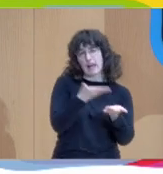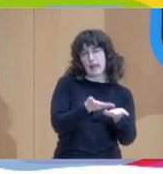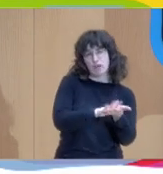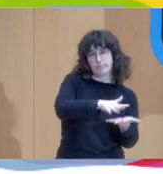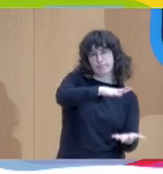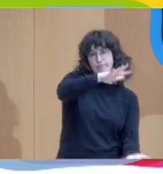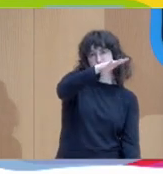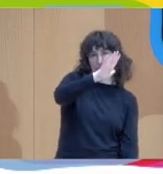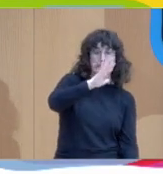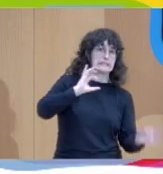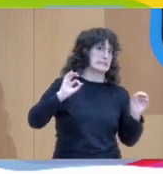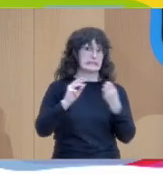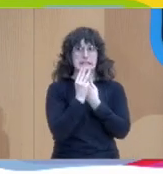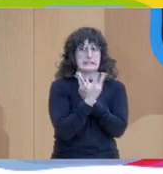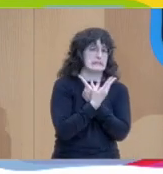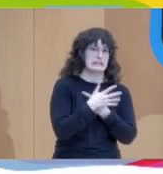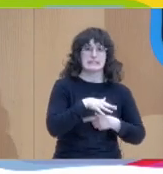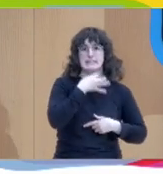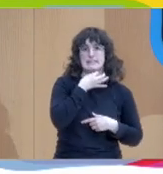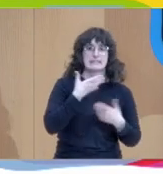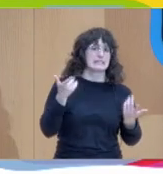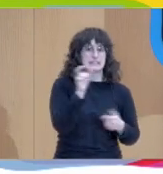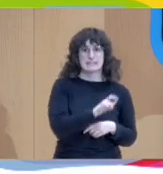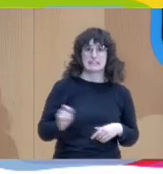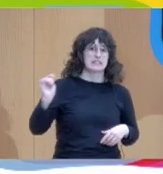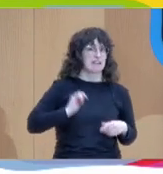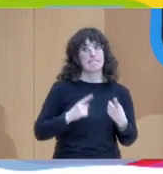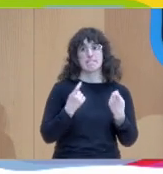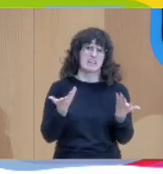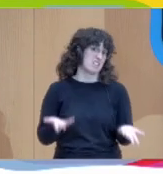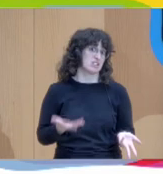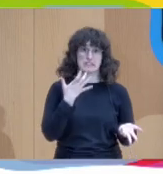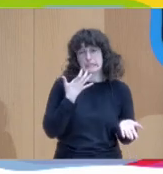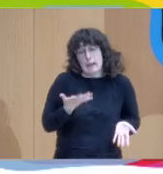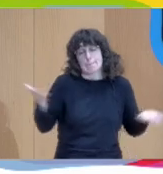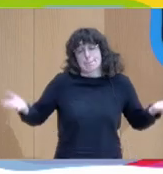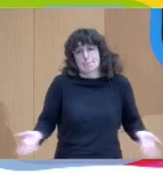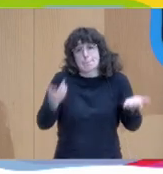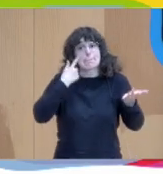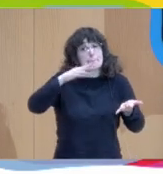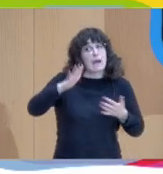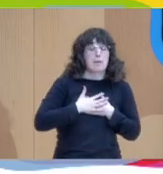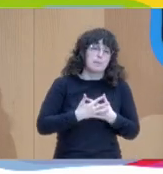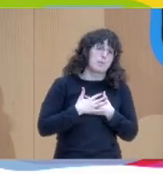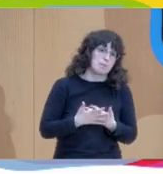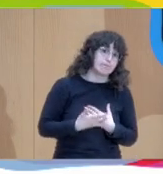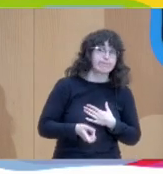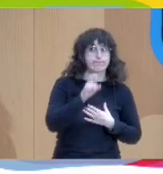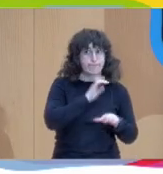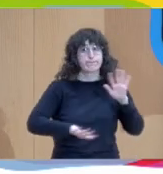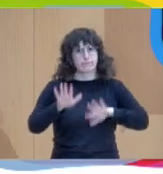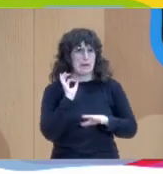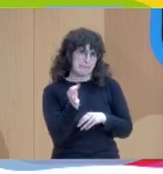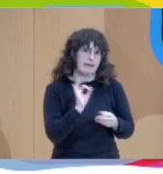estamos sin ratios y a falta de profesionales, entonces queda un poco a la voluntad, que es cierto que vas incorporando, pero la realidad es que la